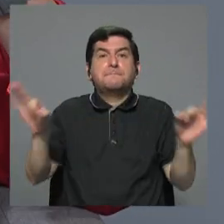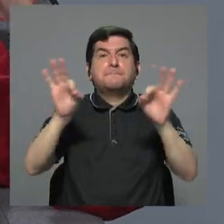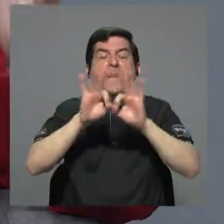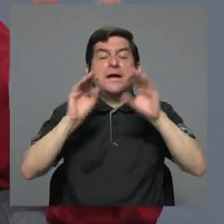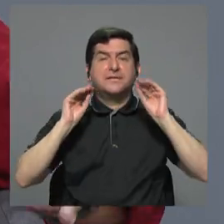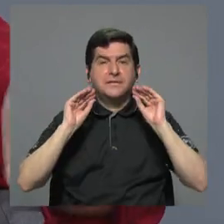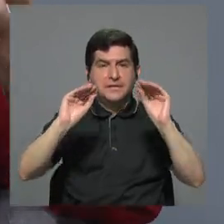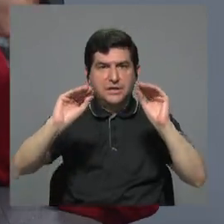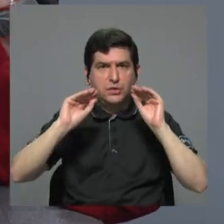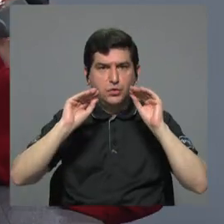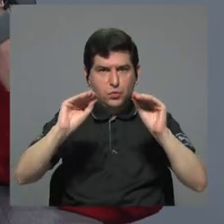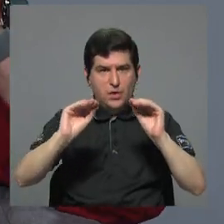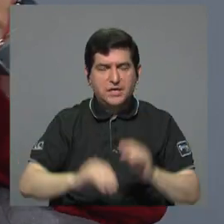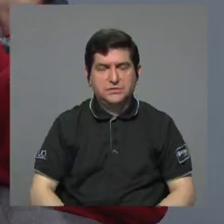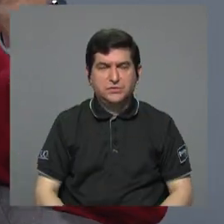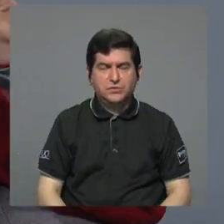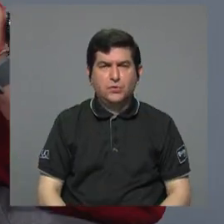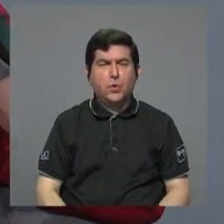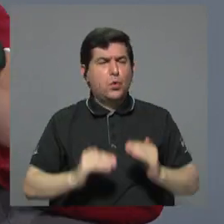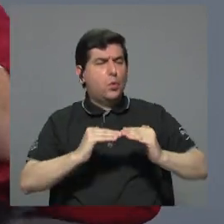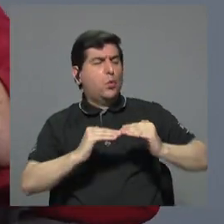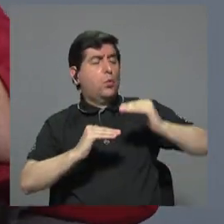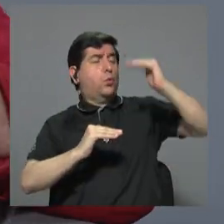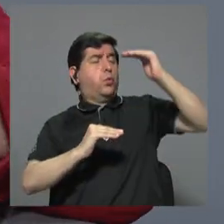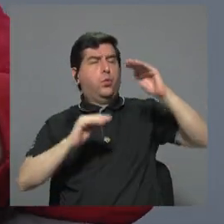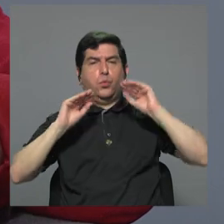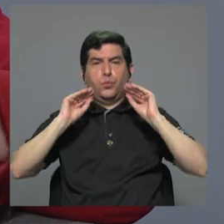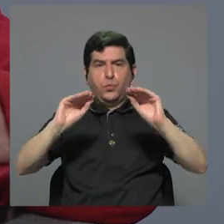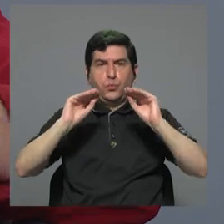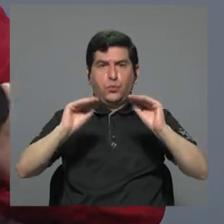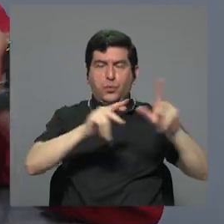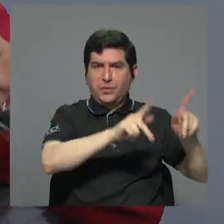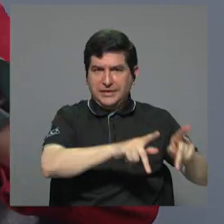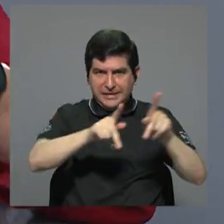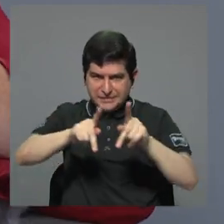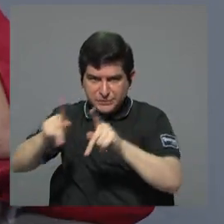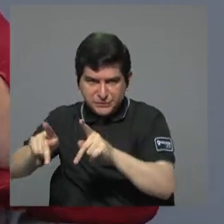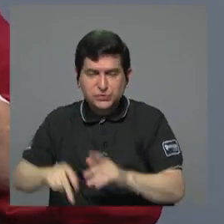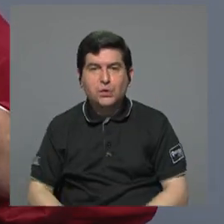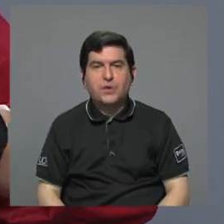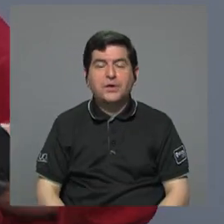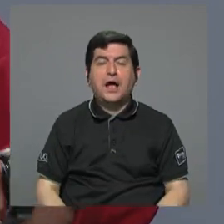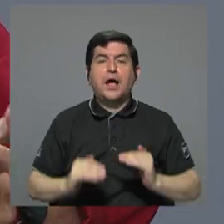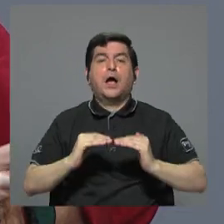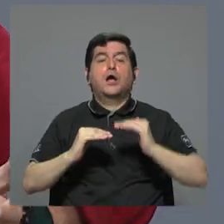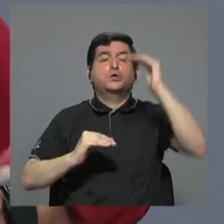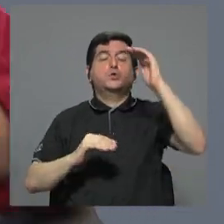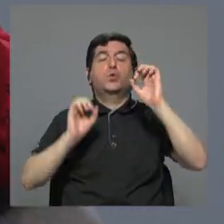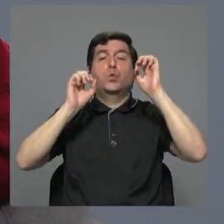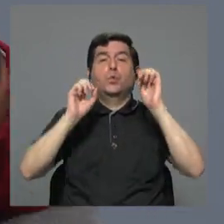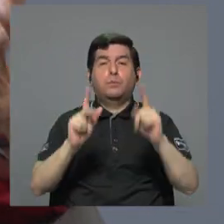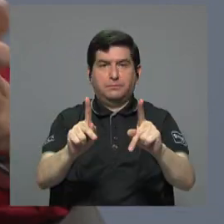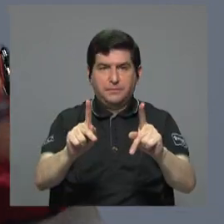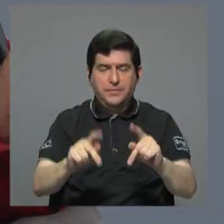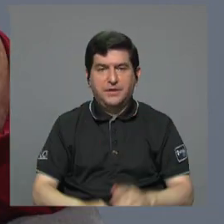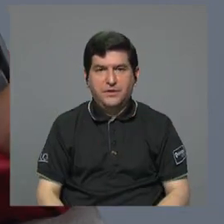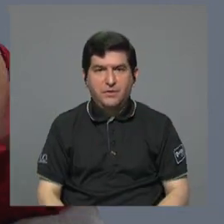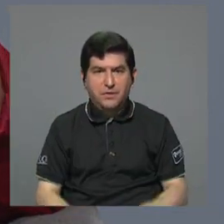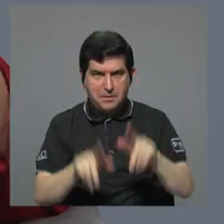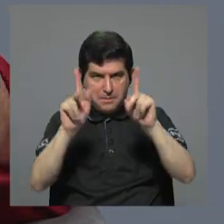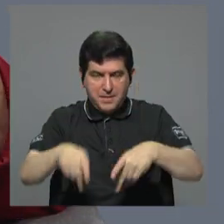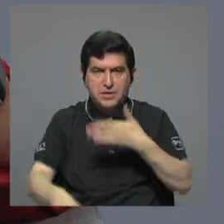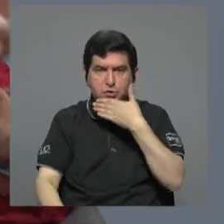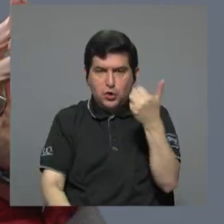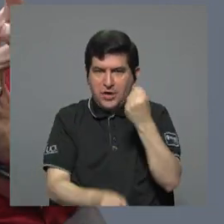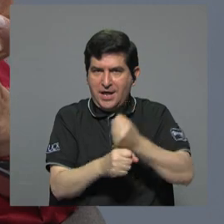la educación. Entre más nivel educativo tiene la persona, mayor posibilidad de tener un